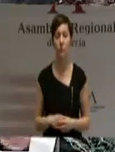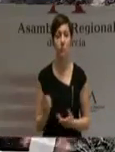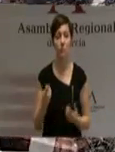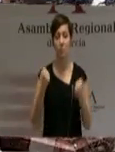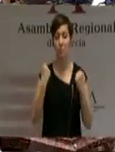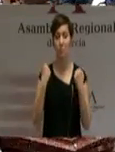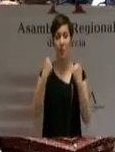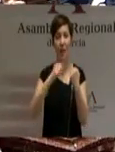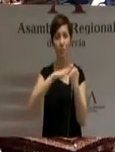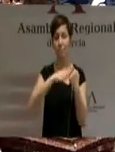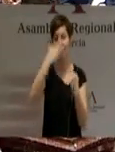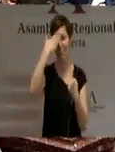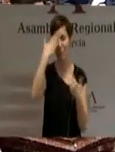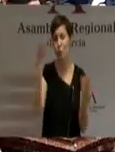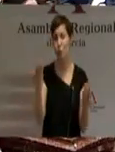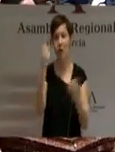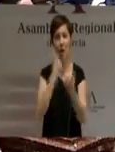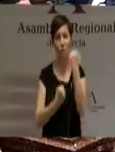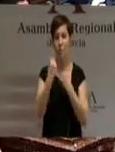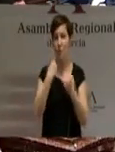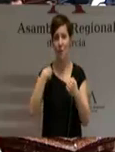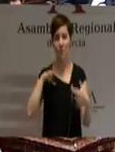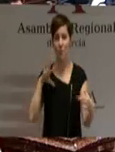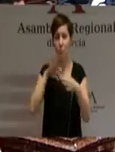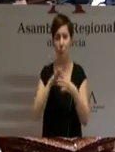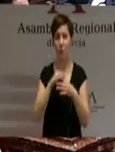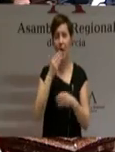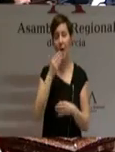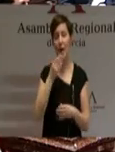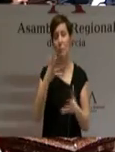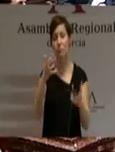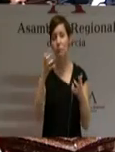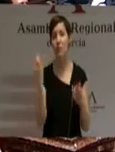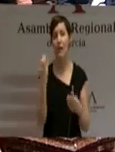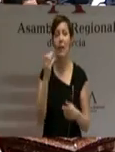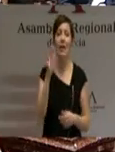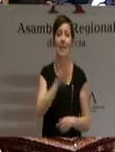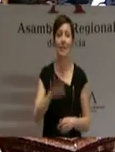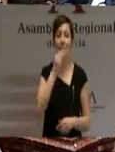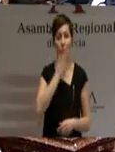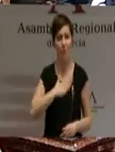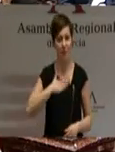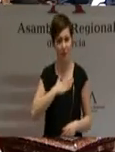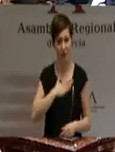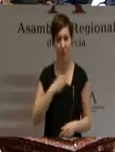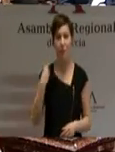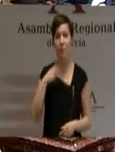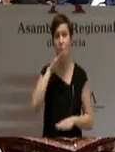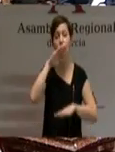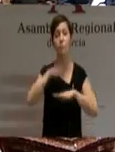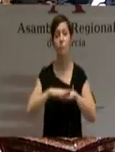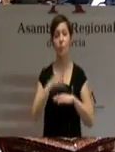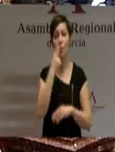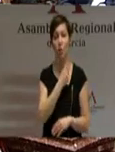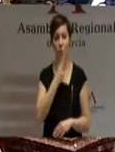básico para el Estado del bienestar, que pasa por ajustar los ingresos y los gastos. Conseguir el cumplimiento del objetivo